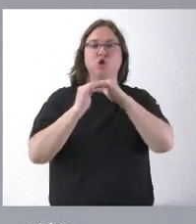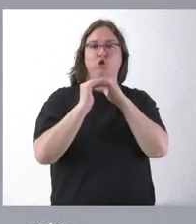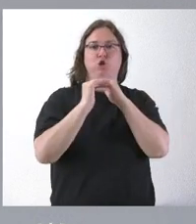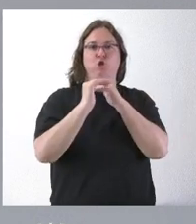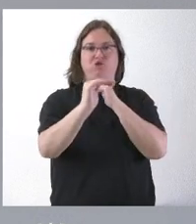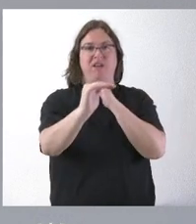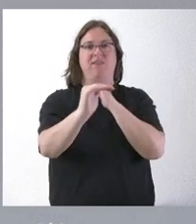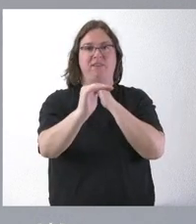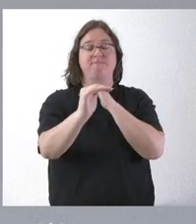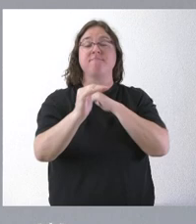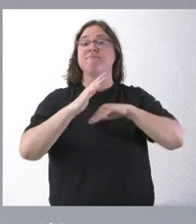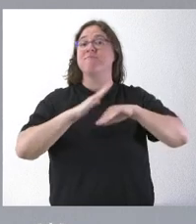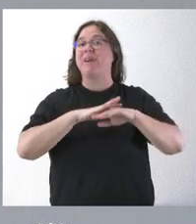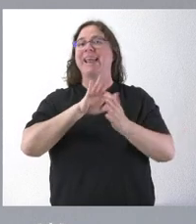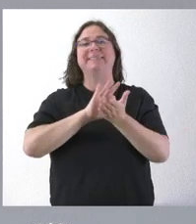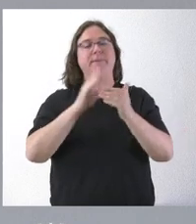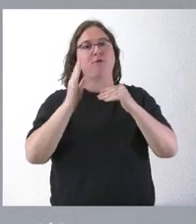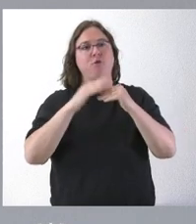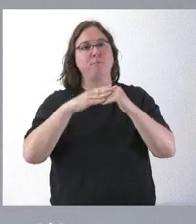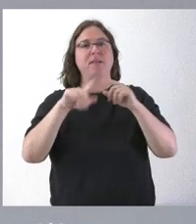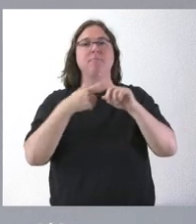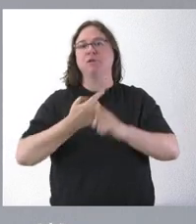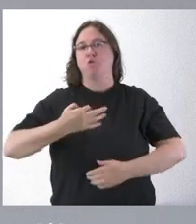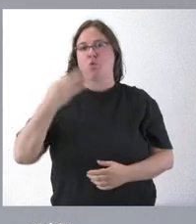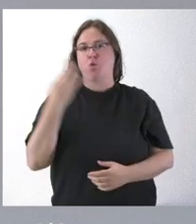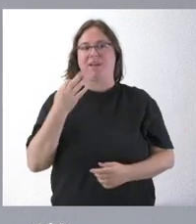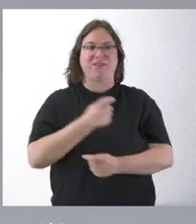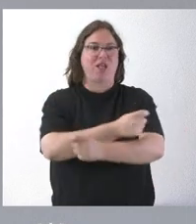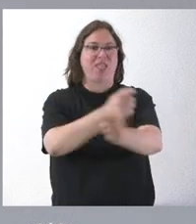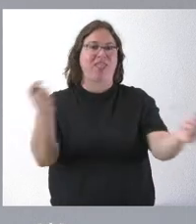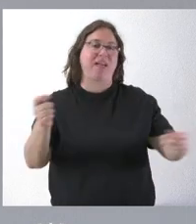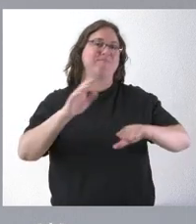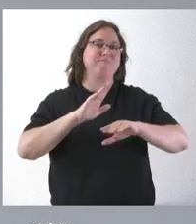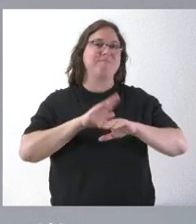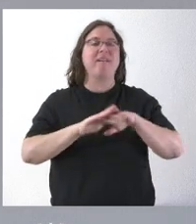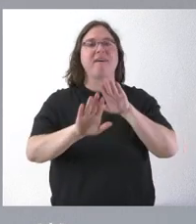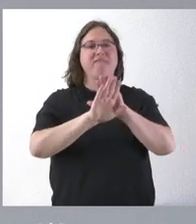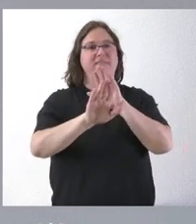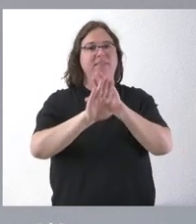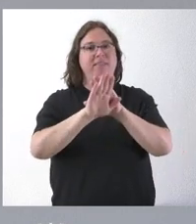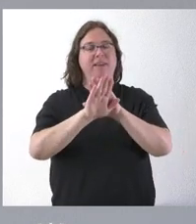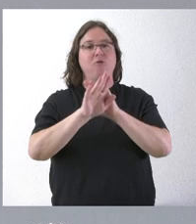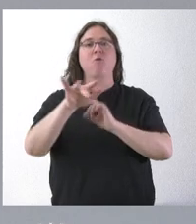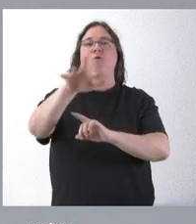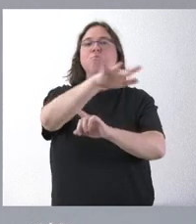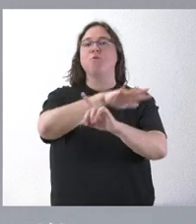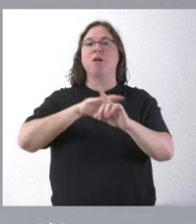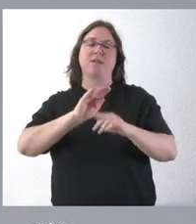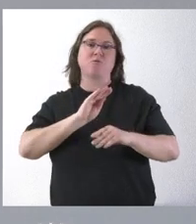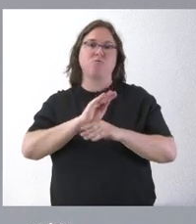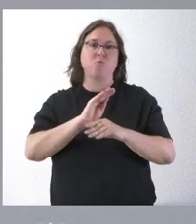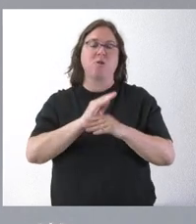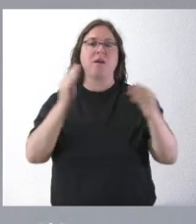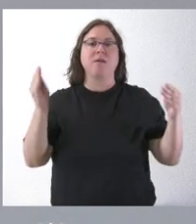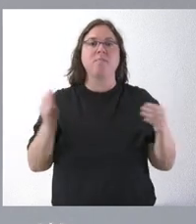por lo tanto, para servicios mínimos y obligatorios que tienen que prestar a los vecinos, pero que protejan el medioambiente, la mejora social y la